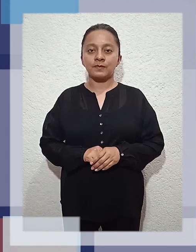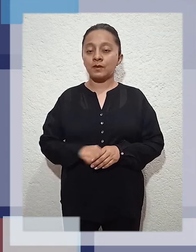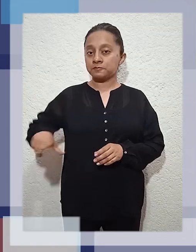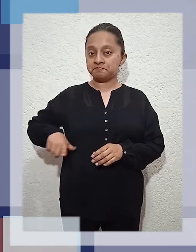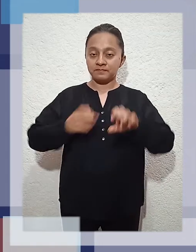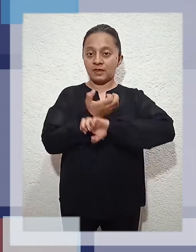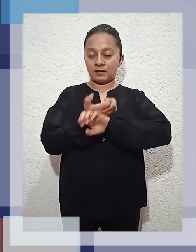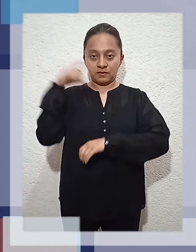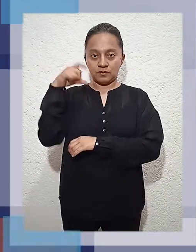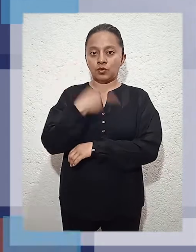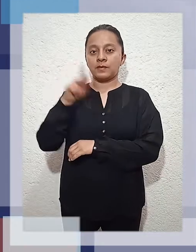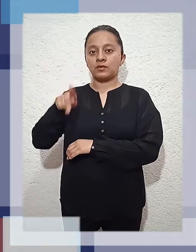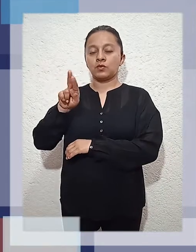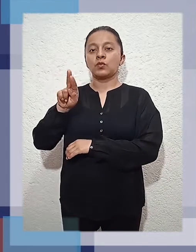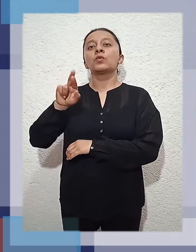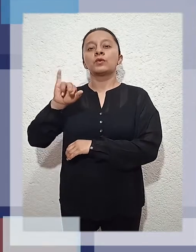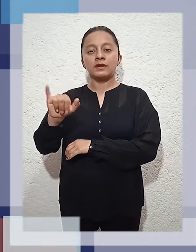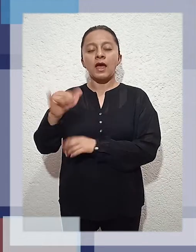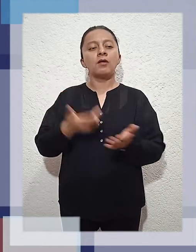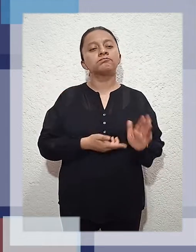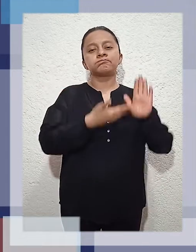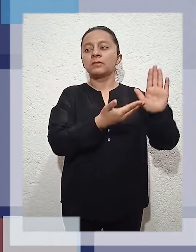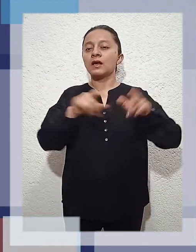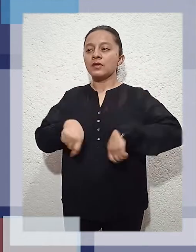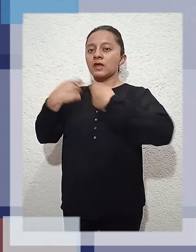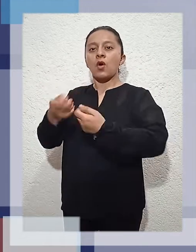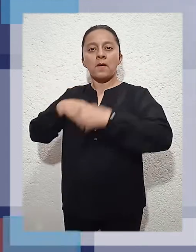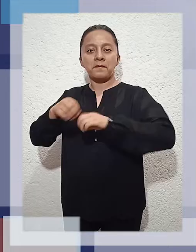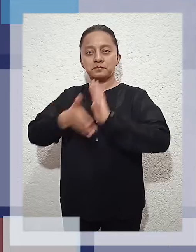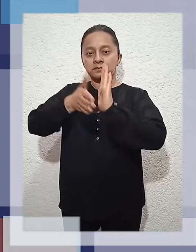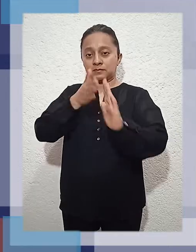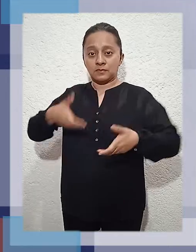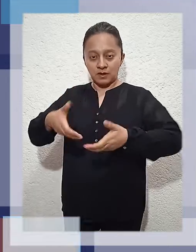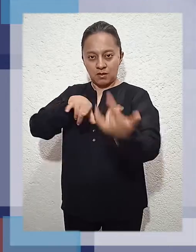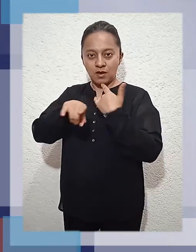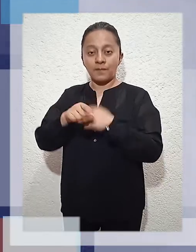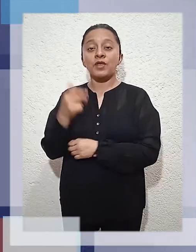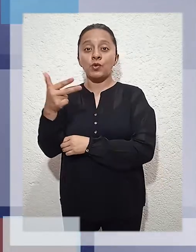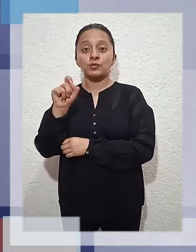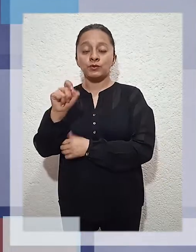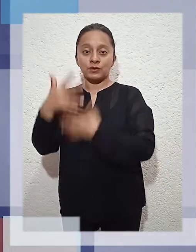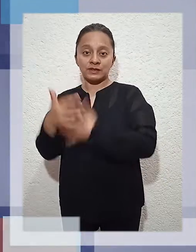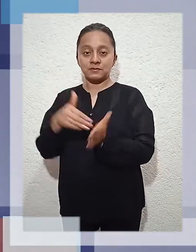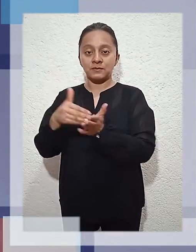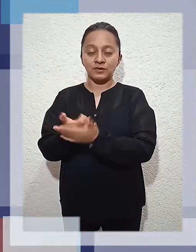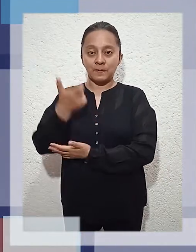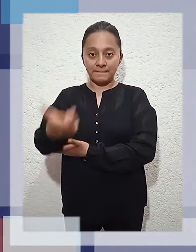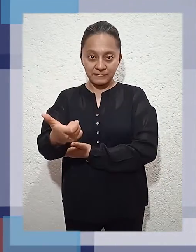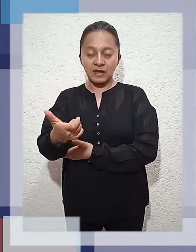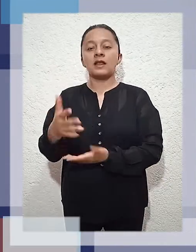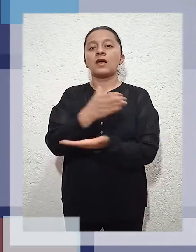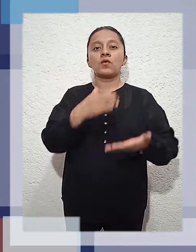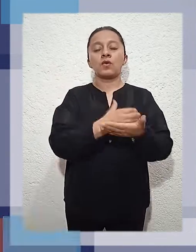El gobernador del estado, Mauricio Curi González, encabezó la entrega de obras de infraestructura vial por 8.15 millones de pesos en la colonia